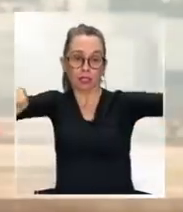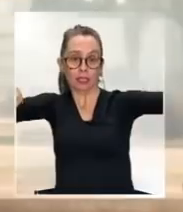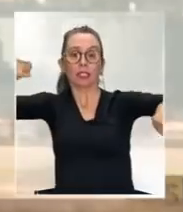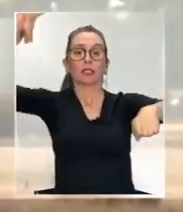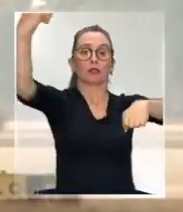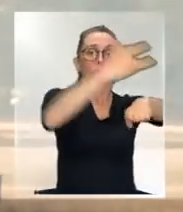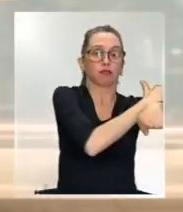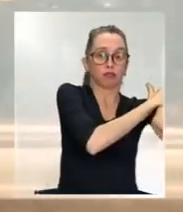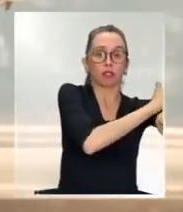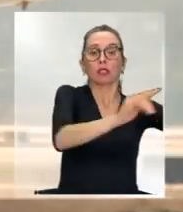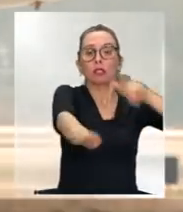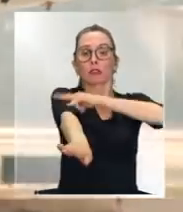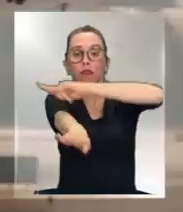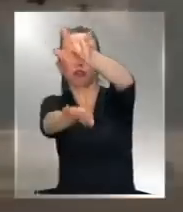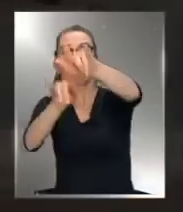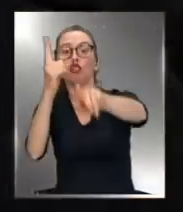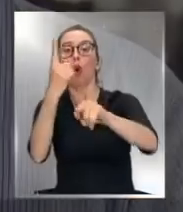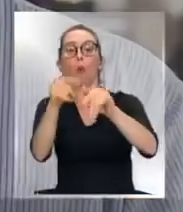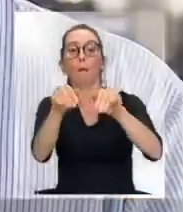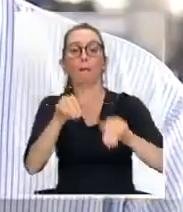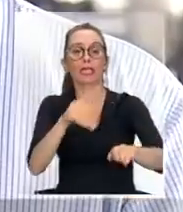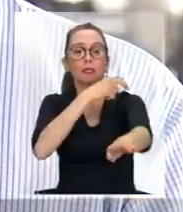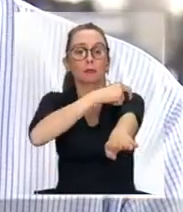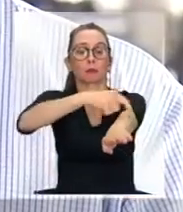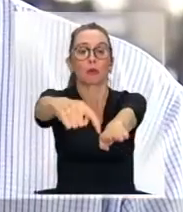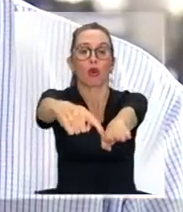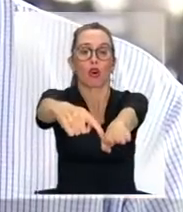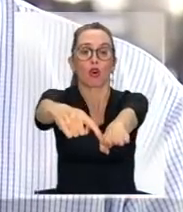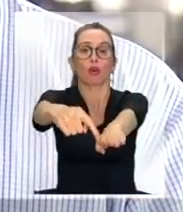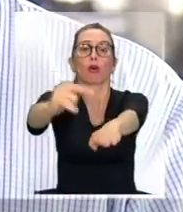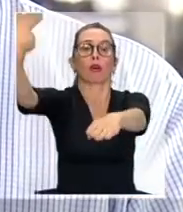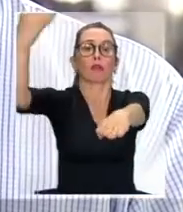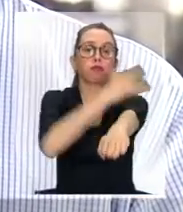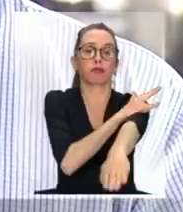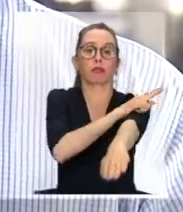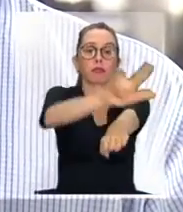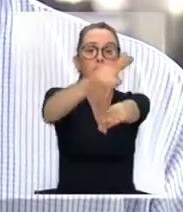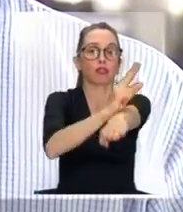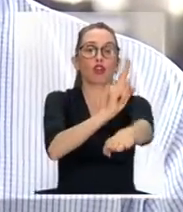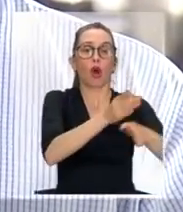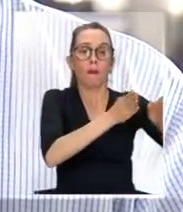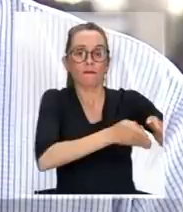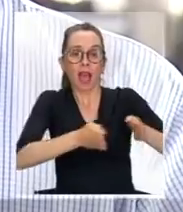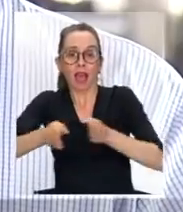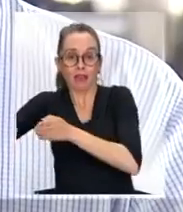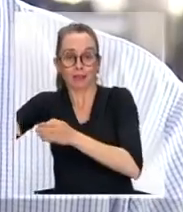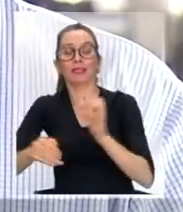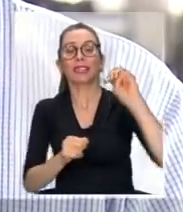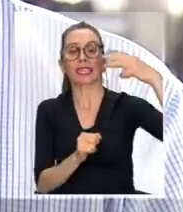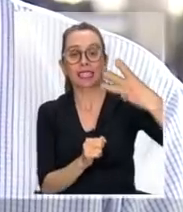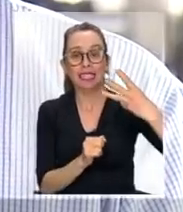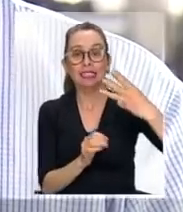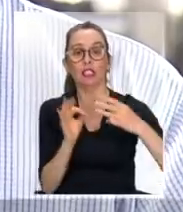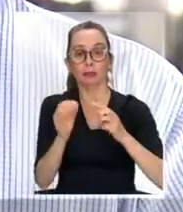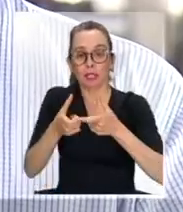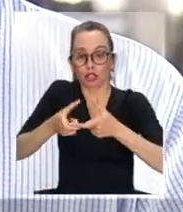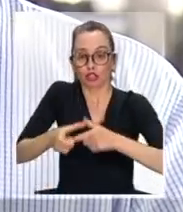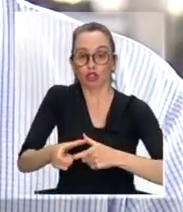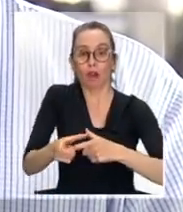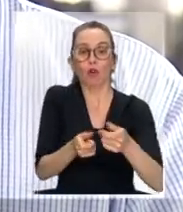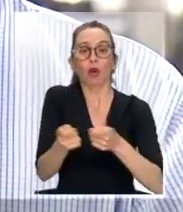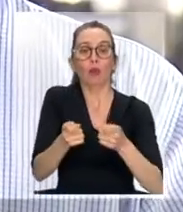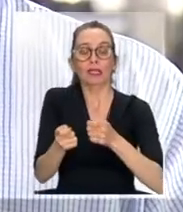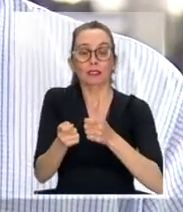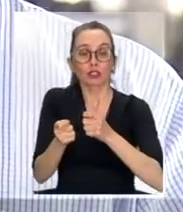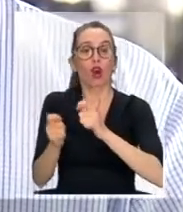para el ingreso y despegue y no tener que utilizar el total de la pista en cada una de las maniobras. Y la tercera es un software de gestión que